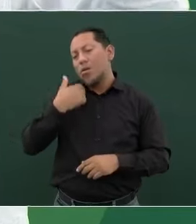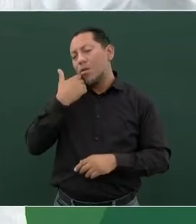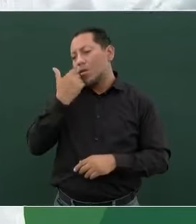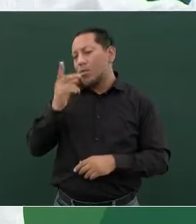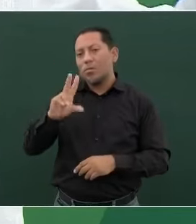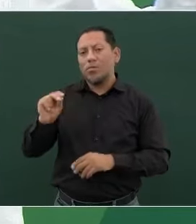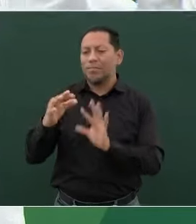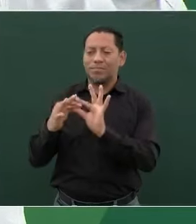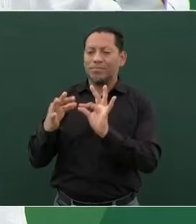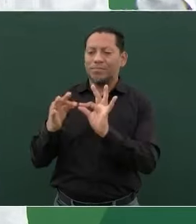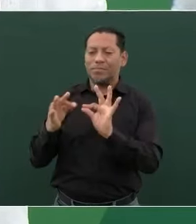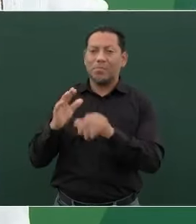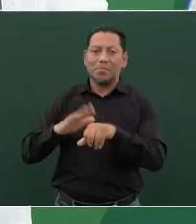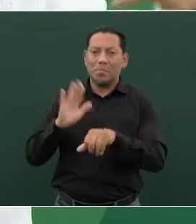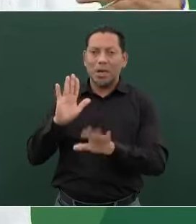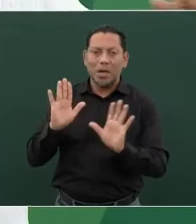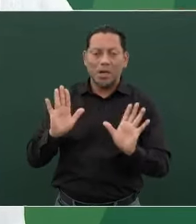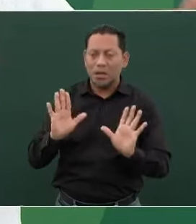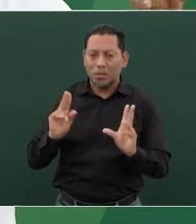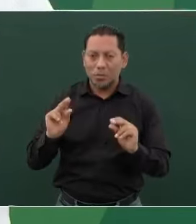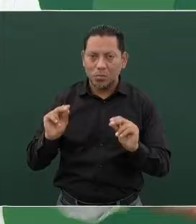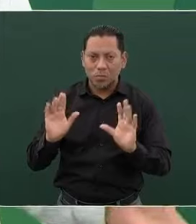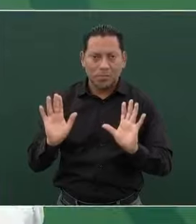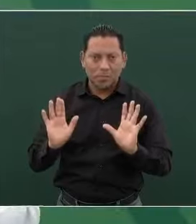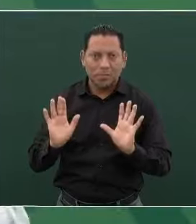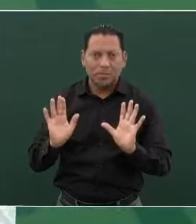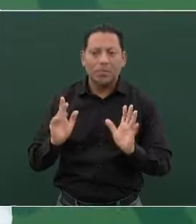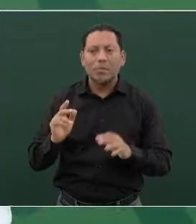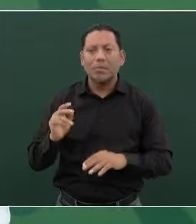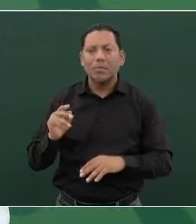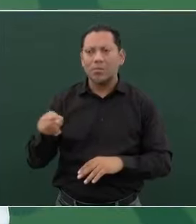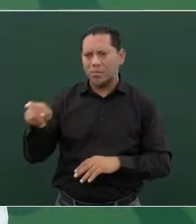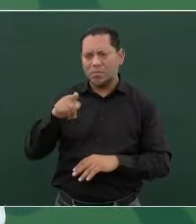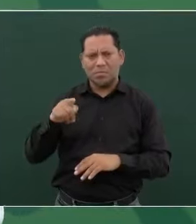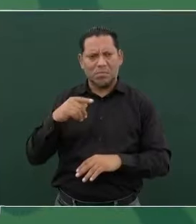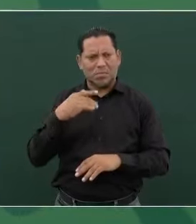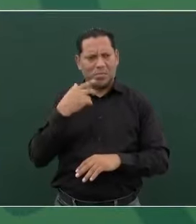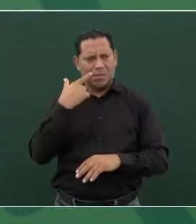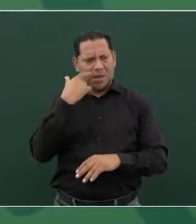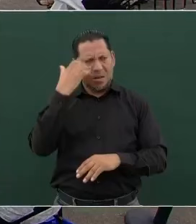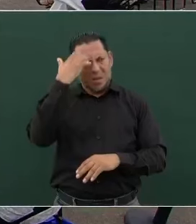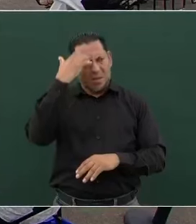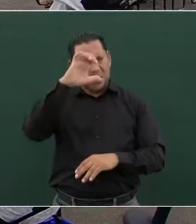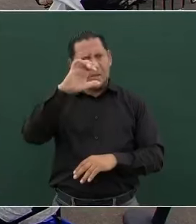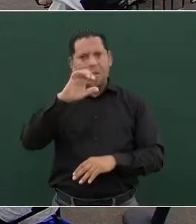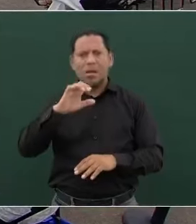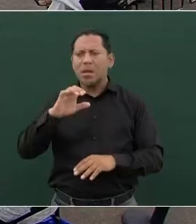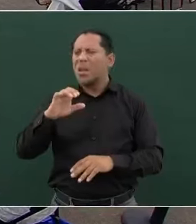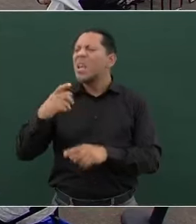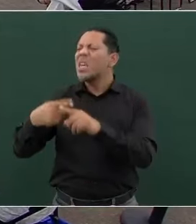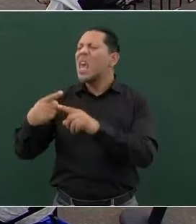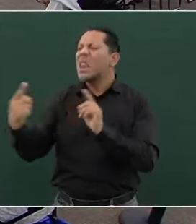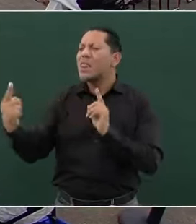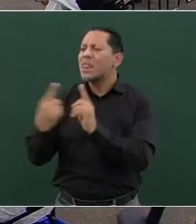sea, tampoco debe extrañarnos. ¿Quién fue el que se reunió con quién?